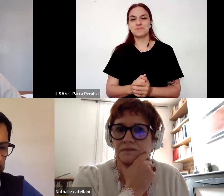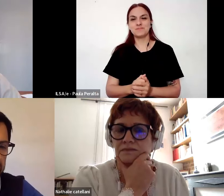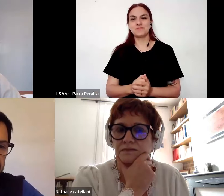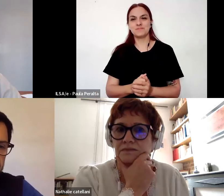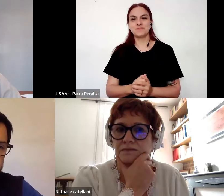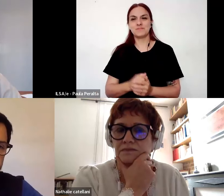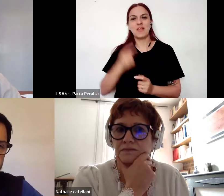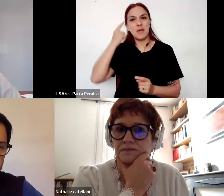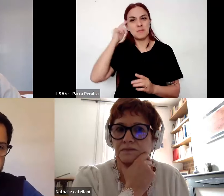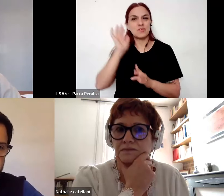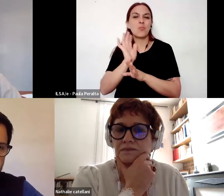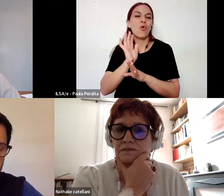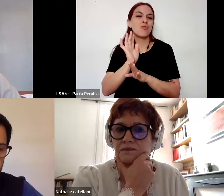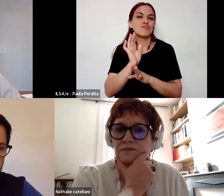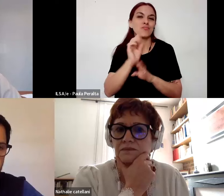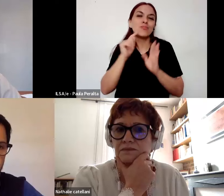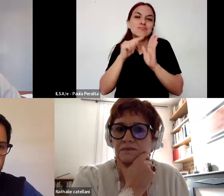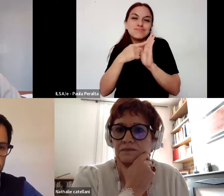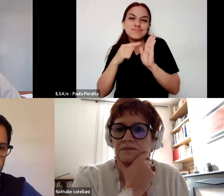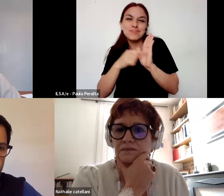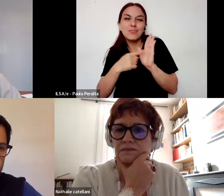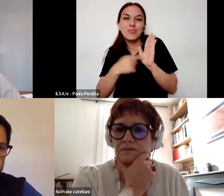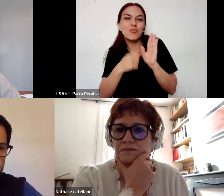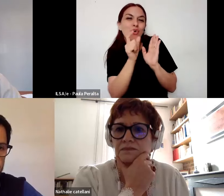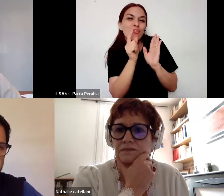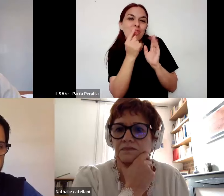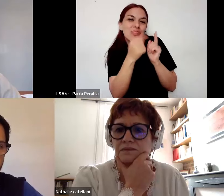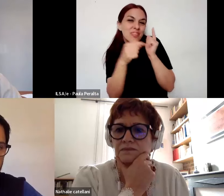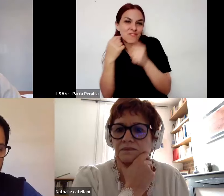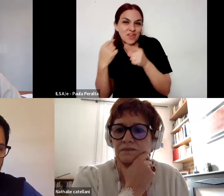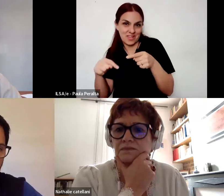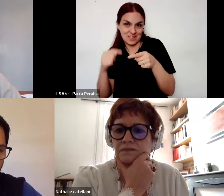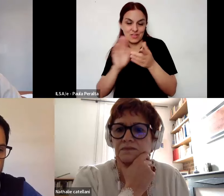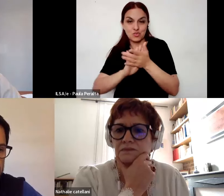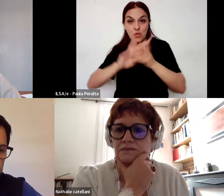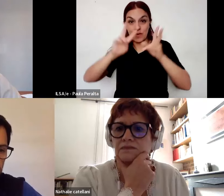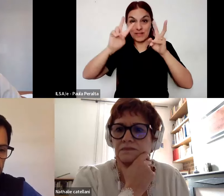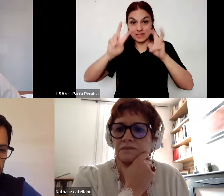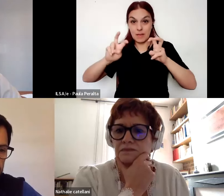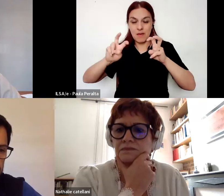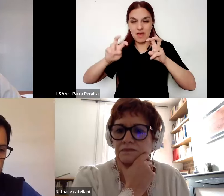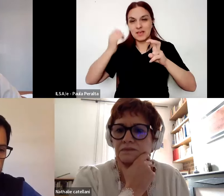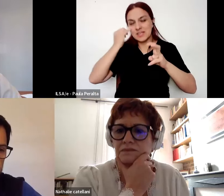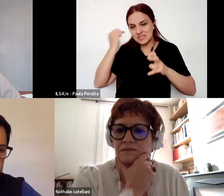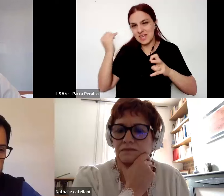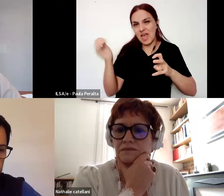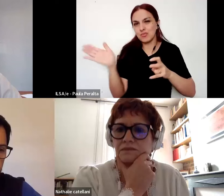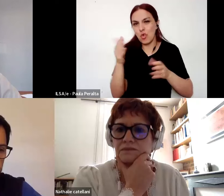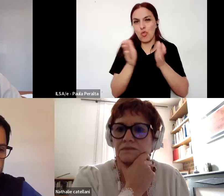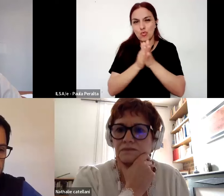distintas aristas de un tema que venimos como pensando juntos y